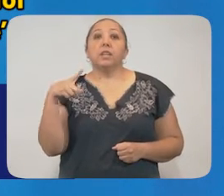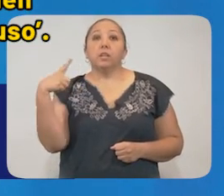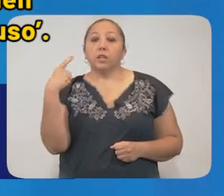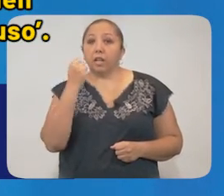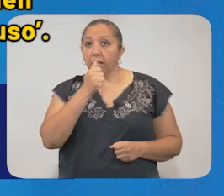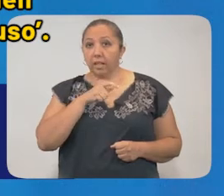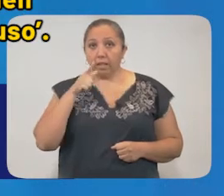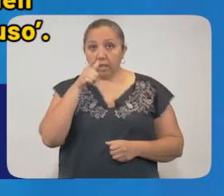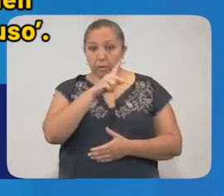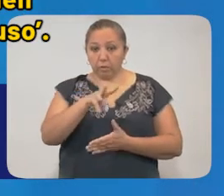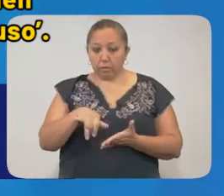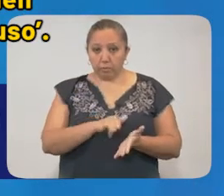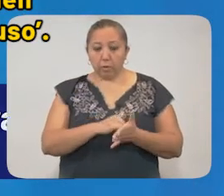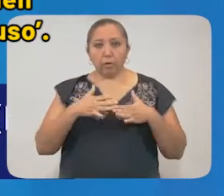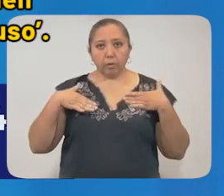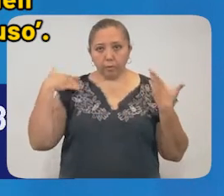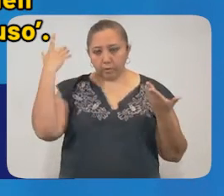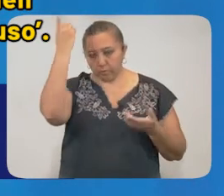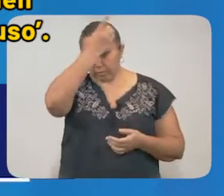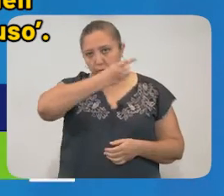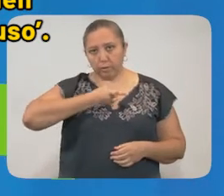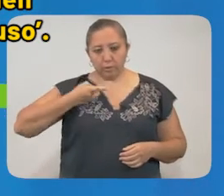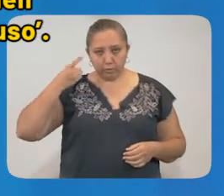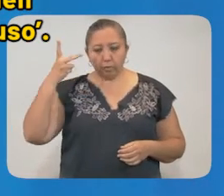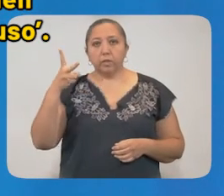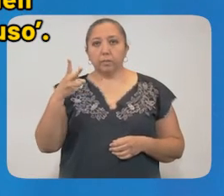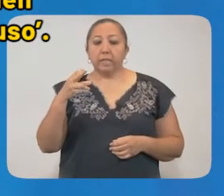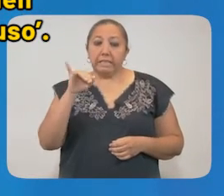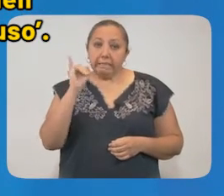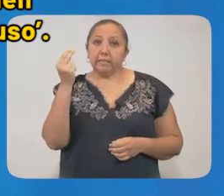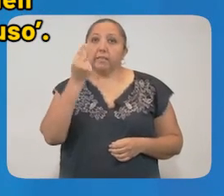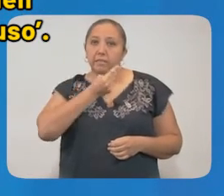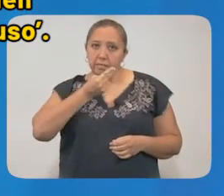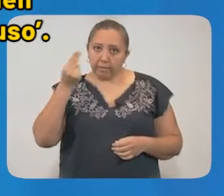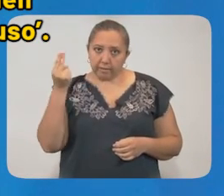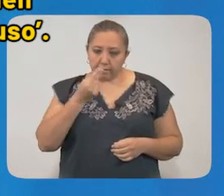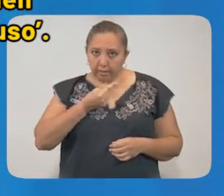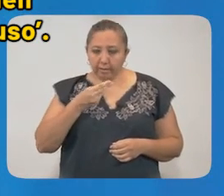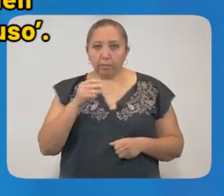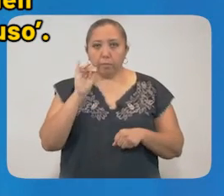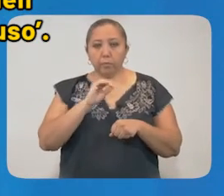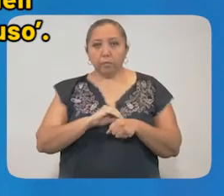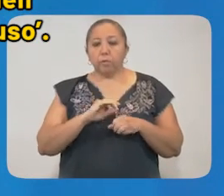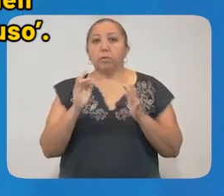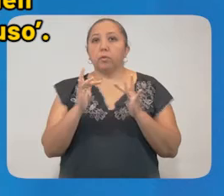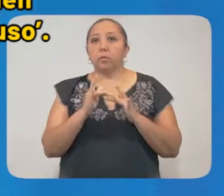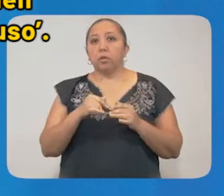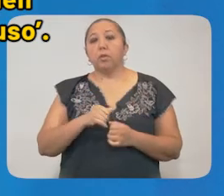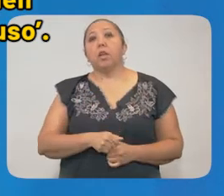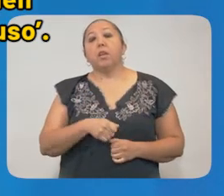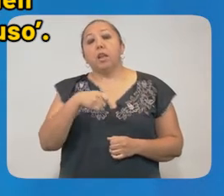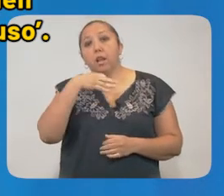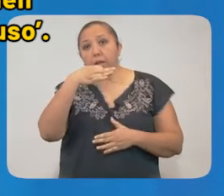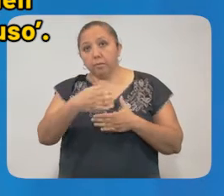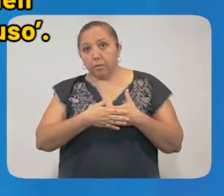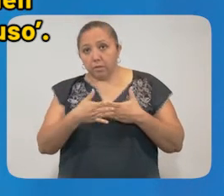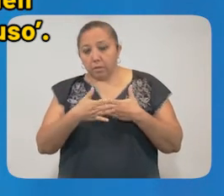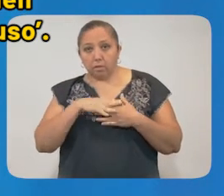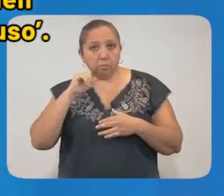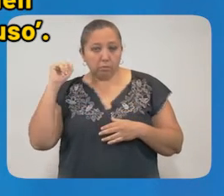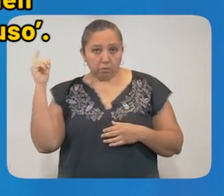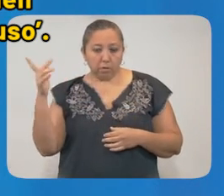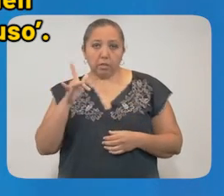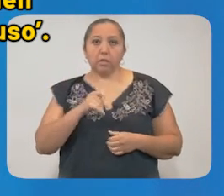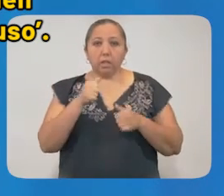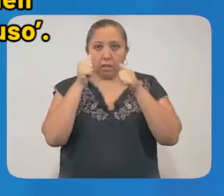lengua maya ofrece un diagnóstico automatizado y en caso de ser necesario ponerse en contacto con las autoridades y ser atendido ante